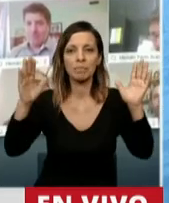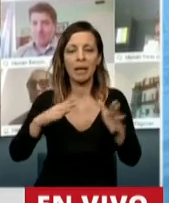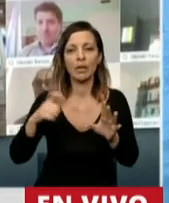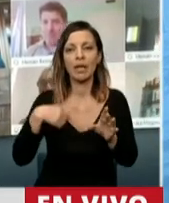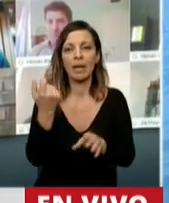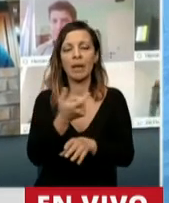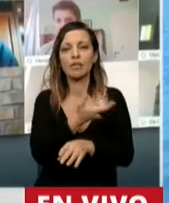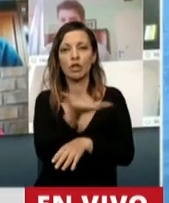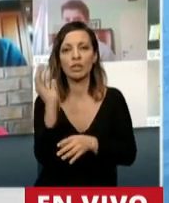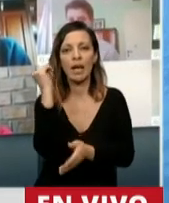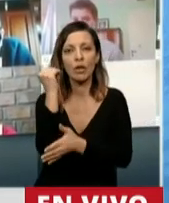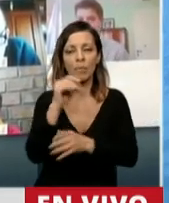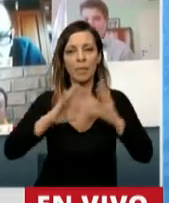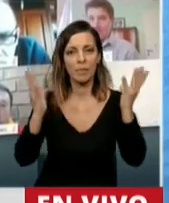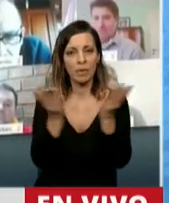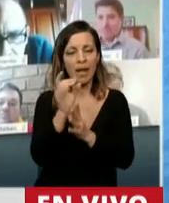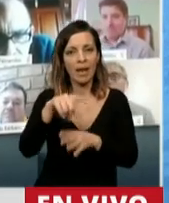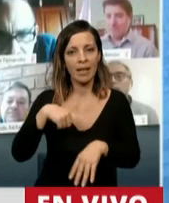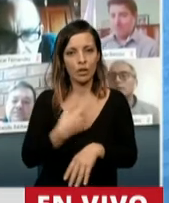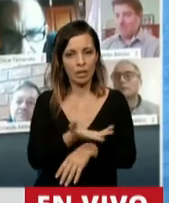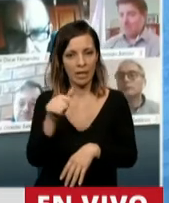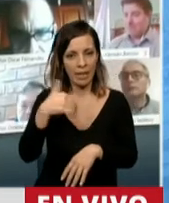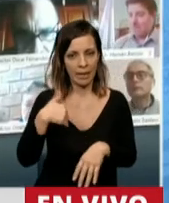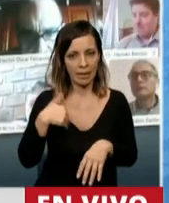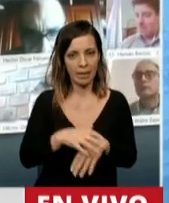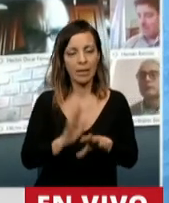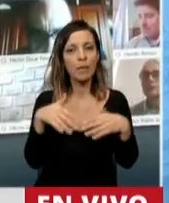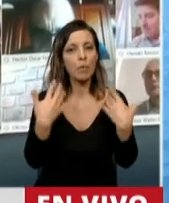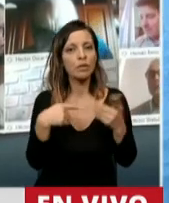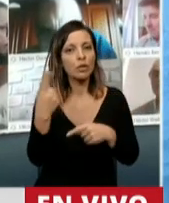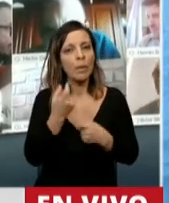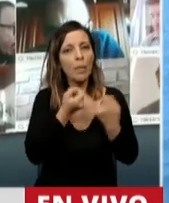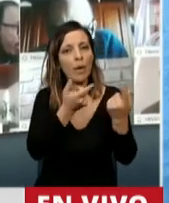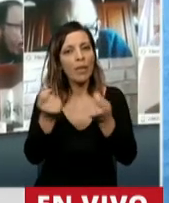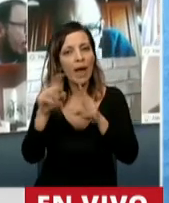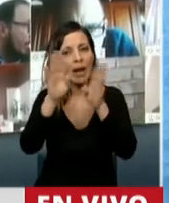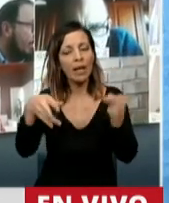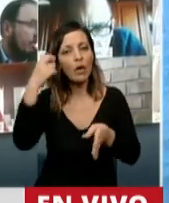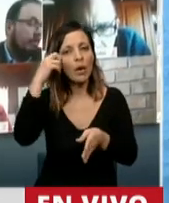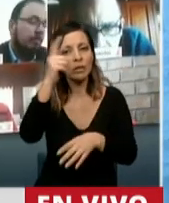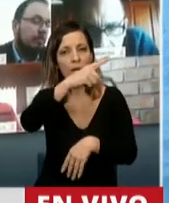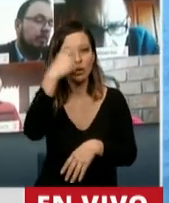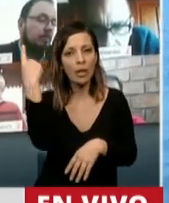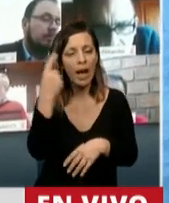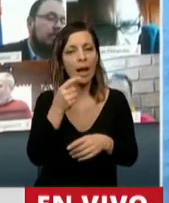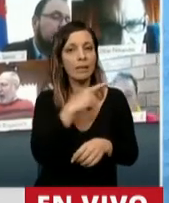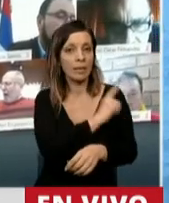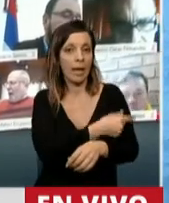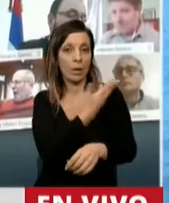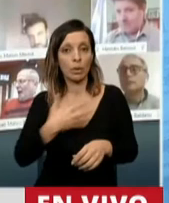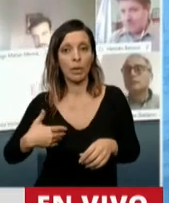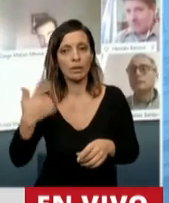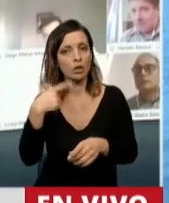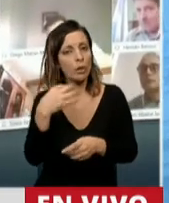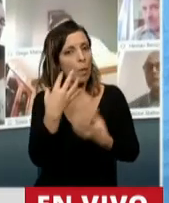y social de una pandemia mundial en nuestra sociedad. A tales fines tenemos que brindar desde el Congreso Nacional al Ejecutivo Nacional